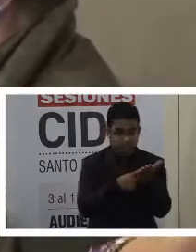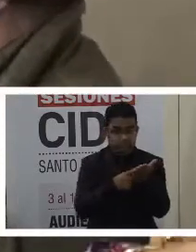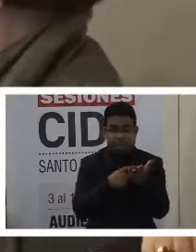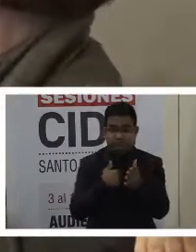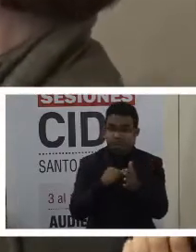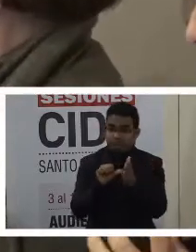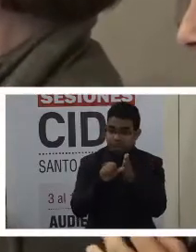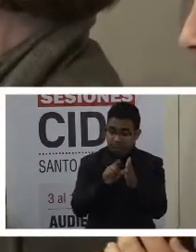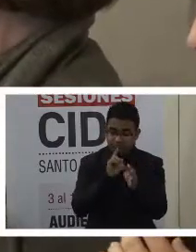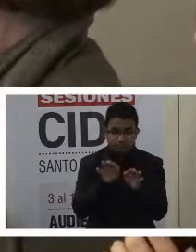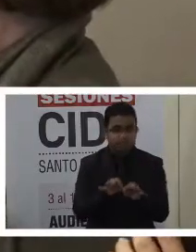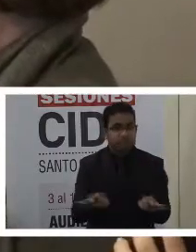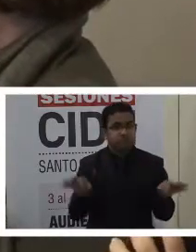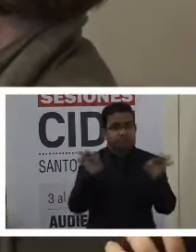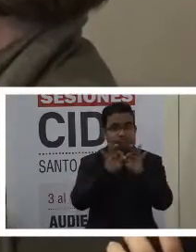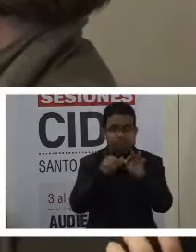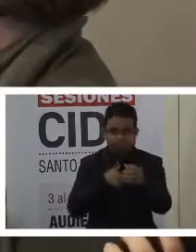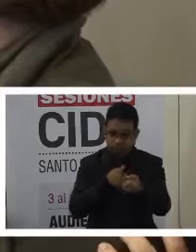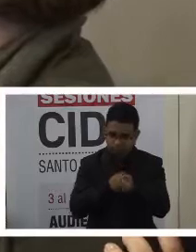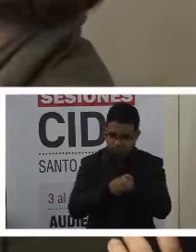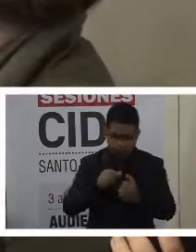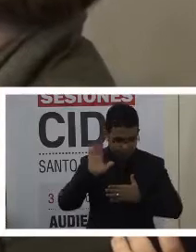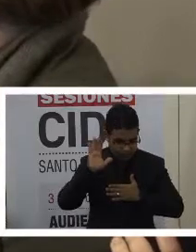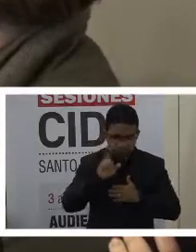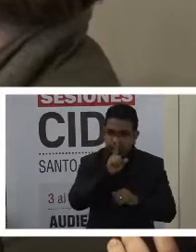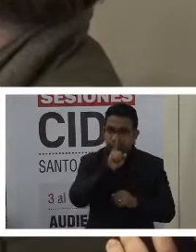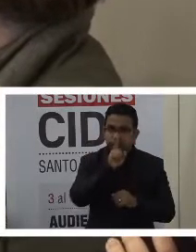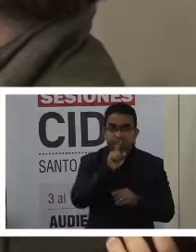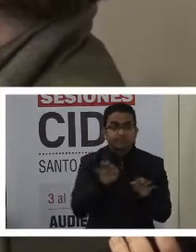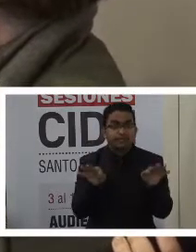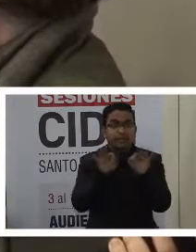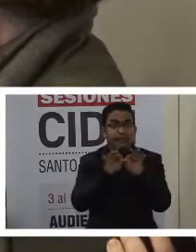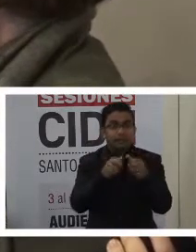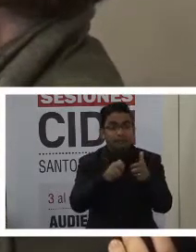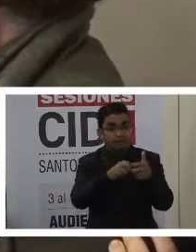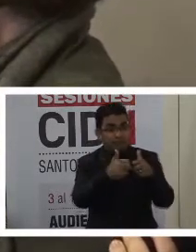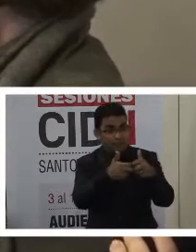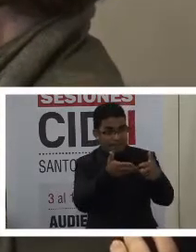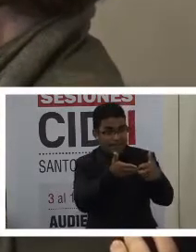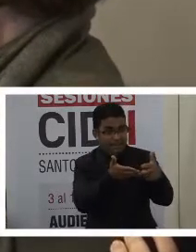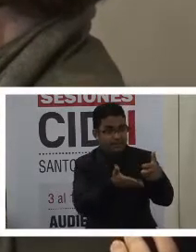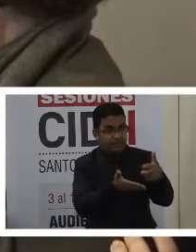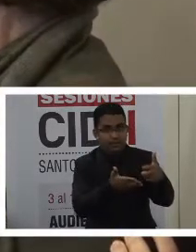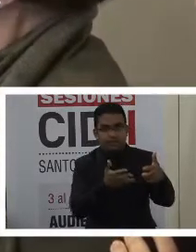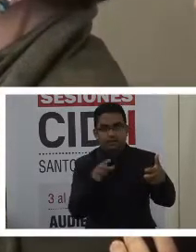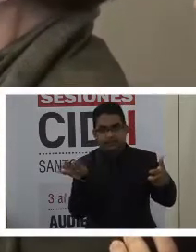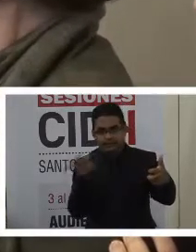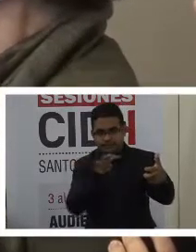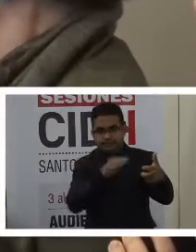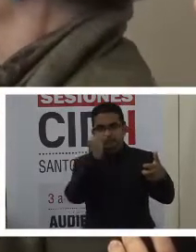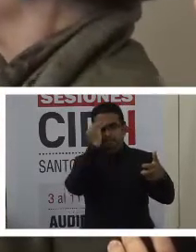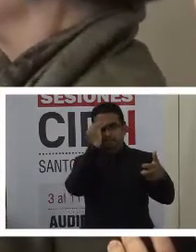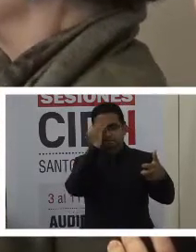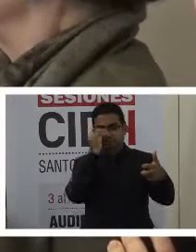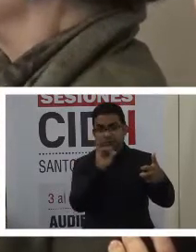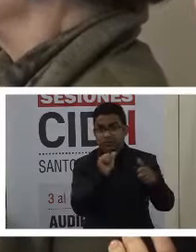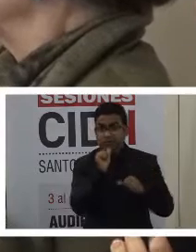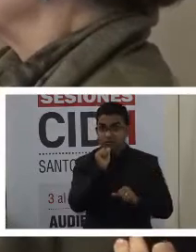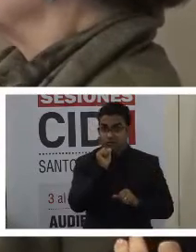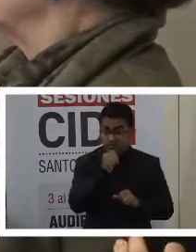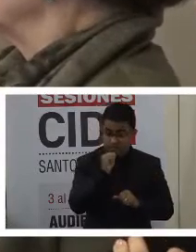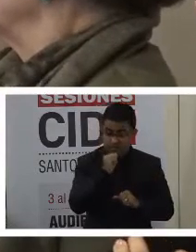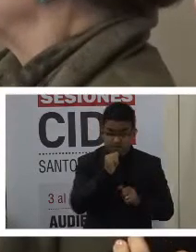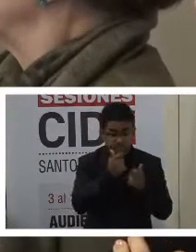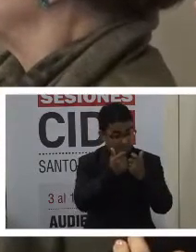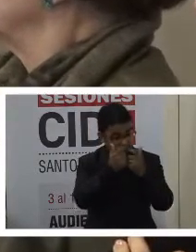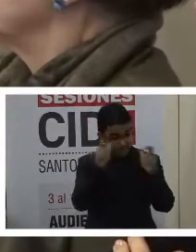posibilidad que nos da de visibilizar una problemática y también sufrimientos que son grandes en